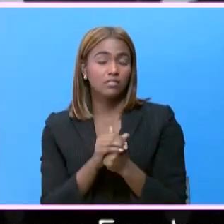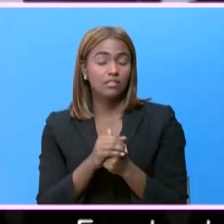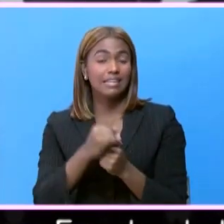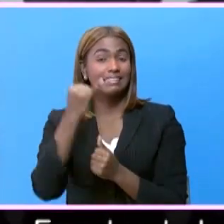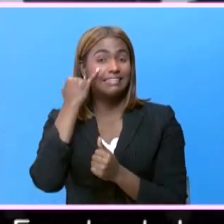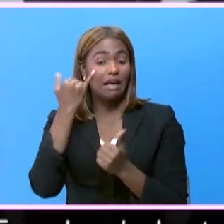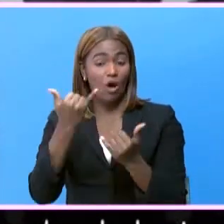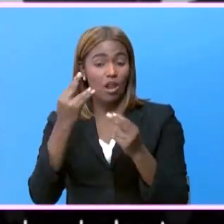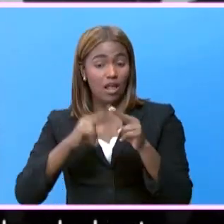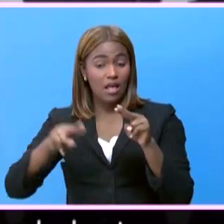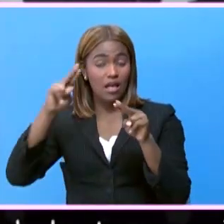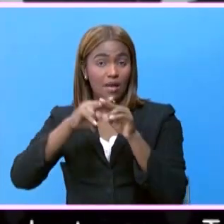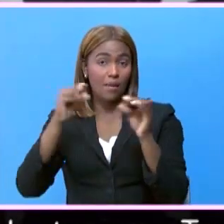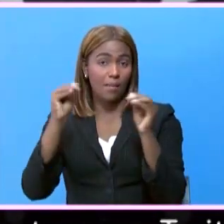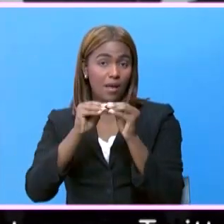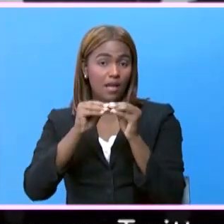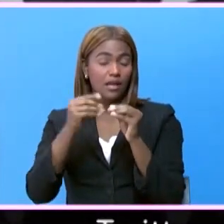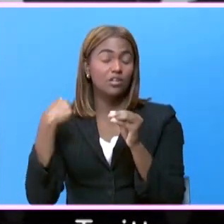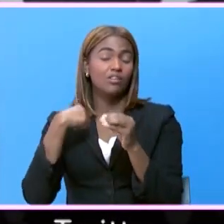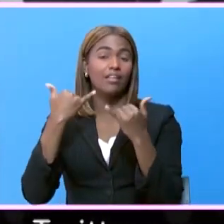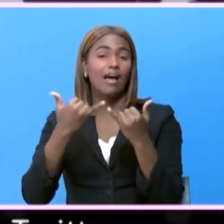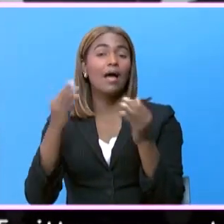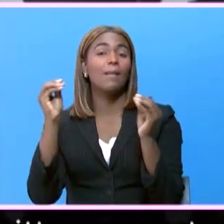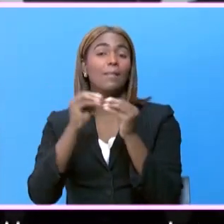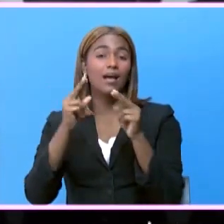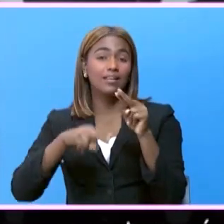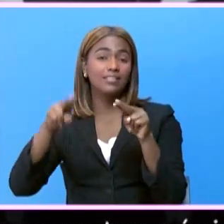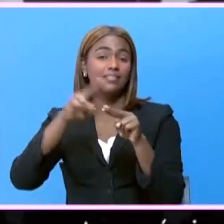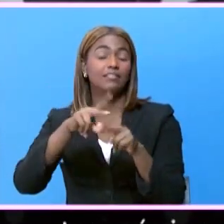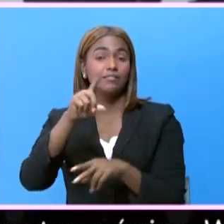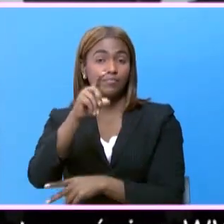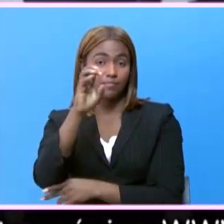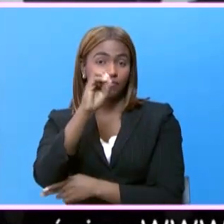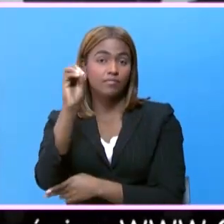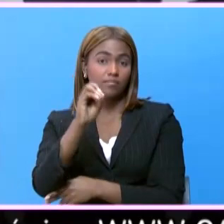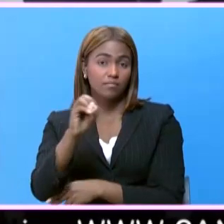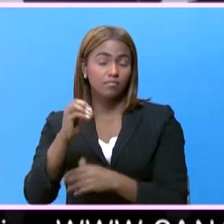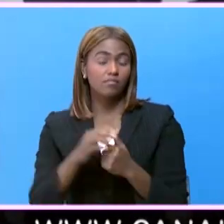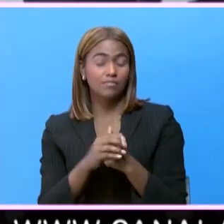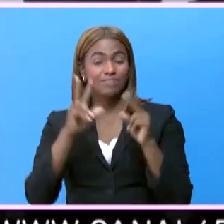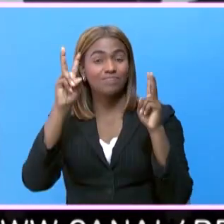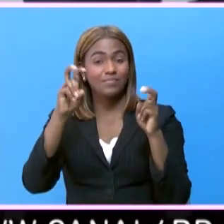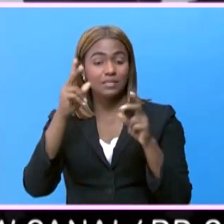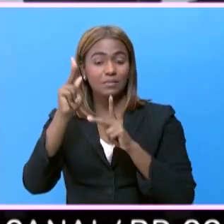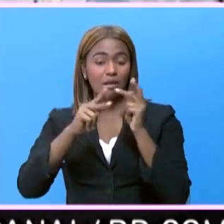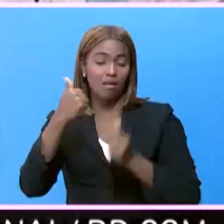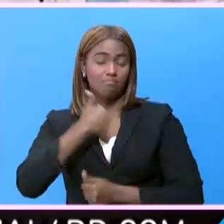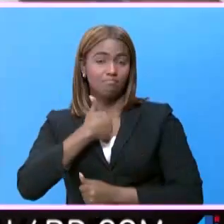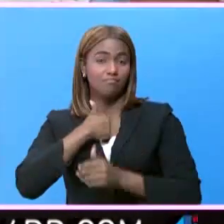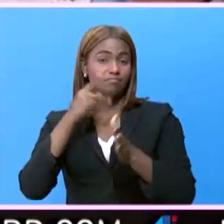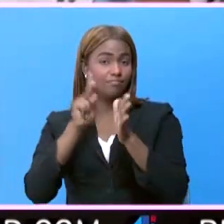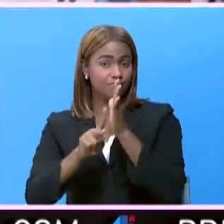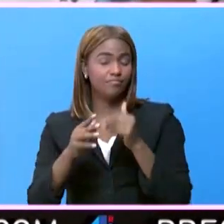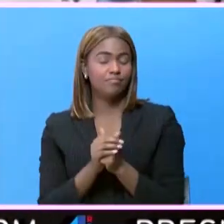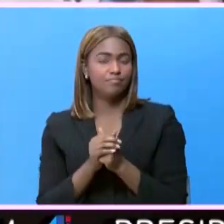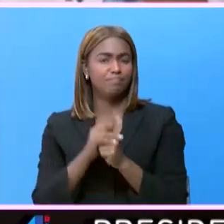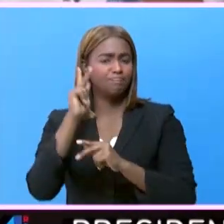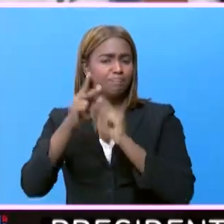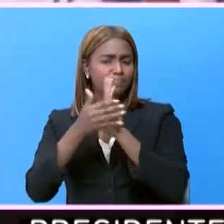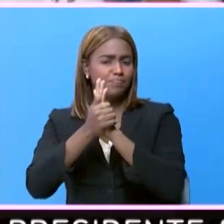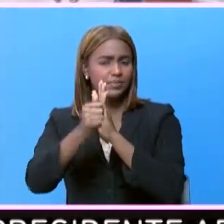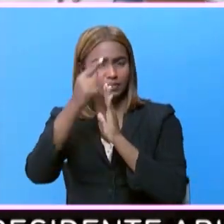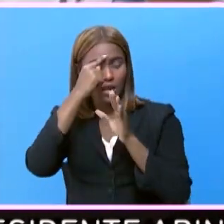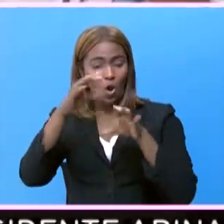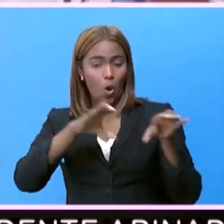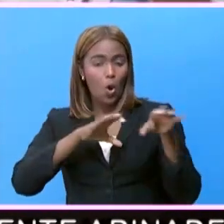se han duplicado, entonces hemos elevado un 100% el tema del suicidio. Los especialistas en la